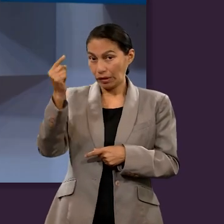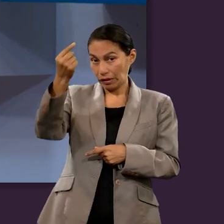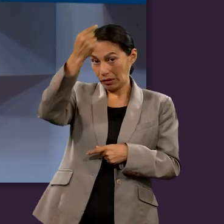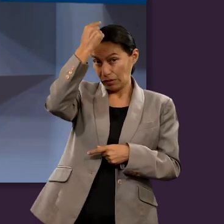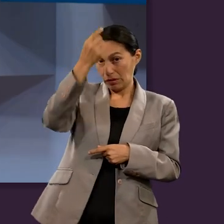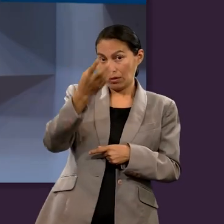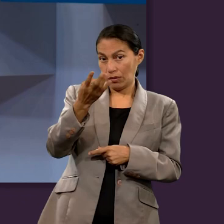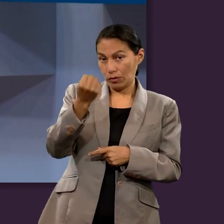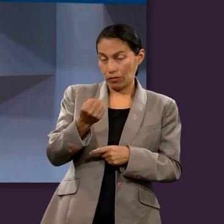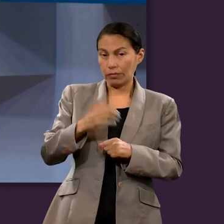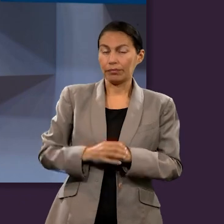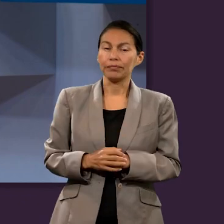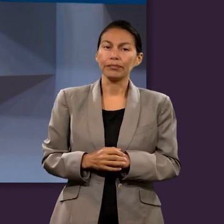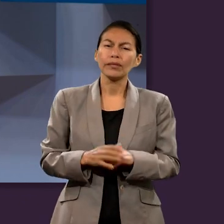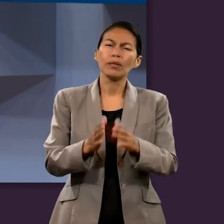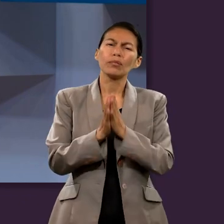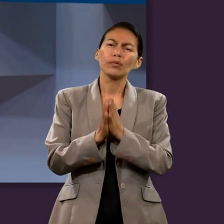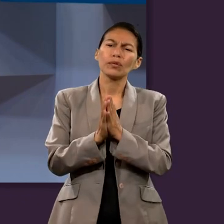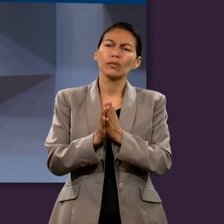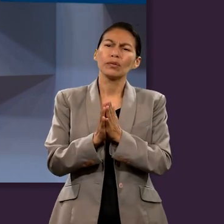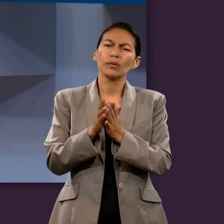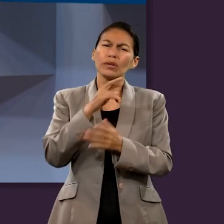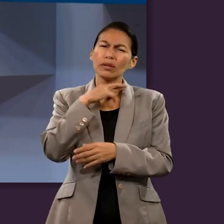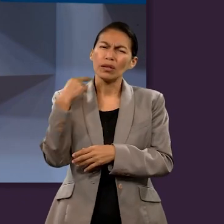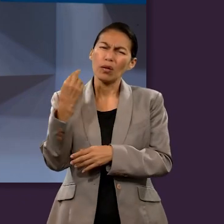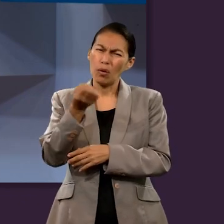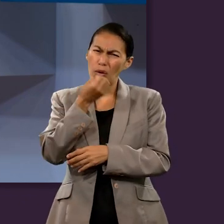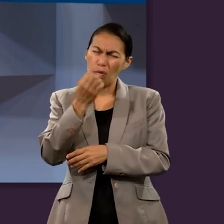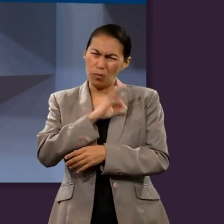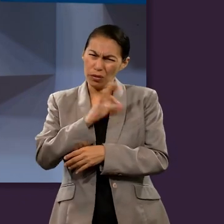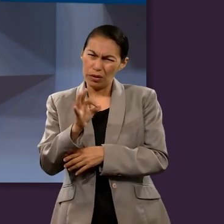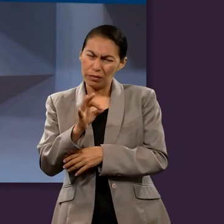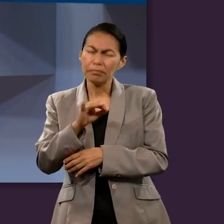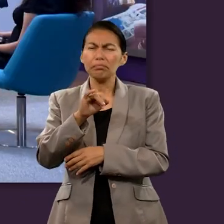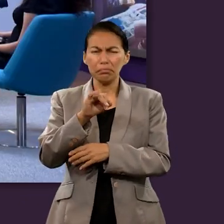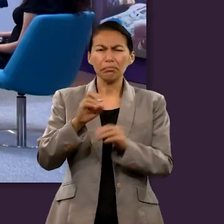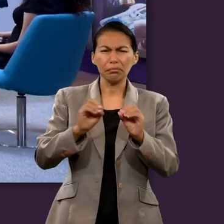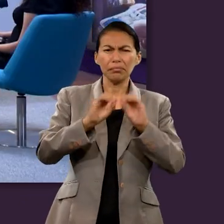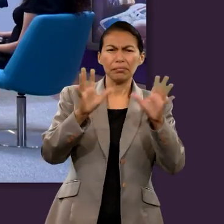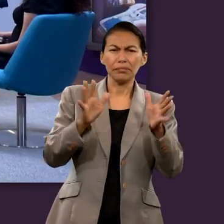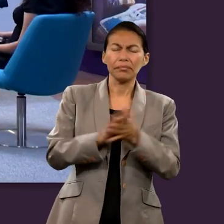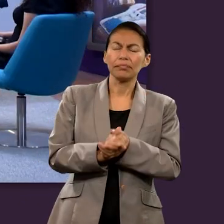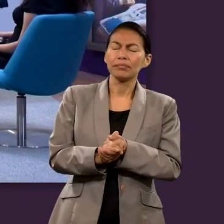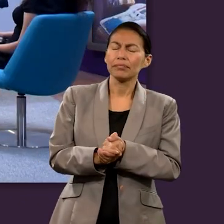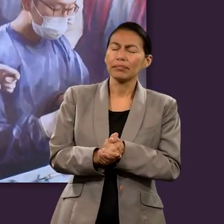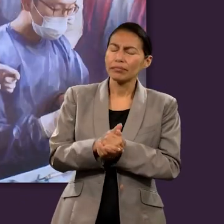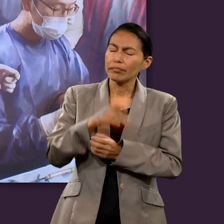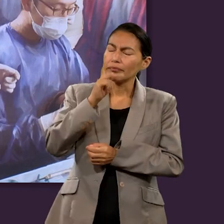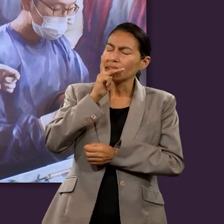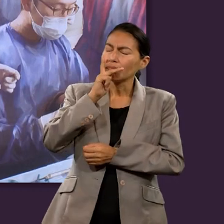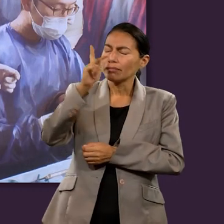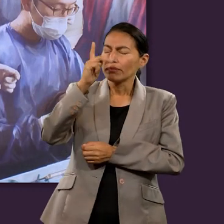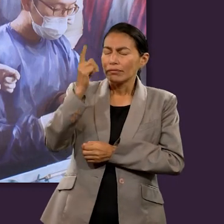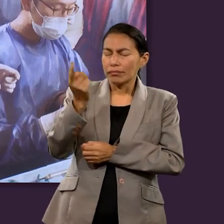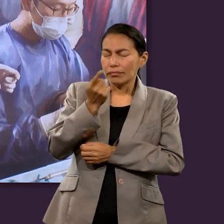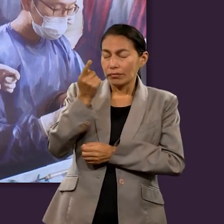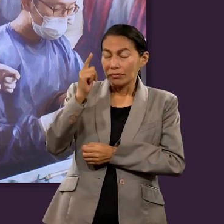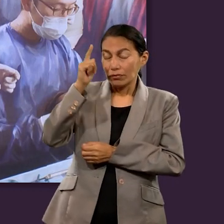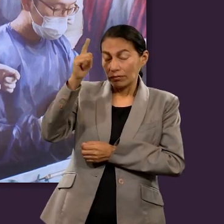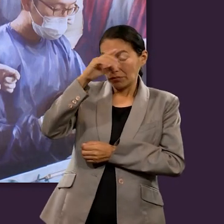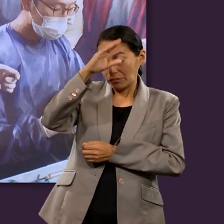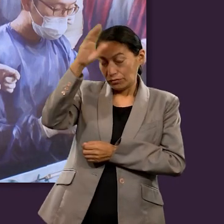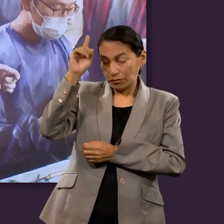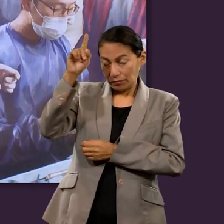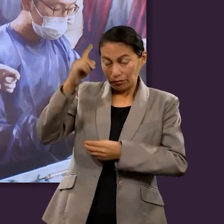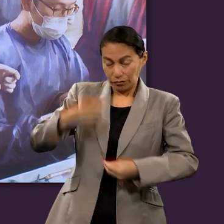capítulo 9. Vamos a comenzar. Por favor, Ricardo, ¿puedes orar? Claro que sí, vamos a orar. Padre eterno que estás en el